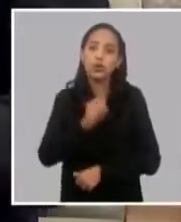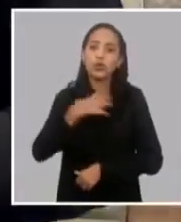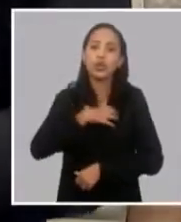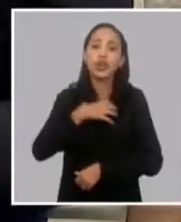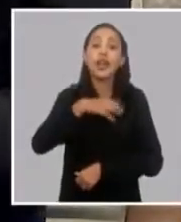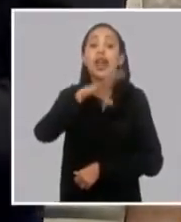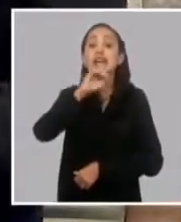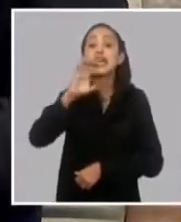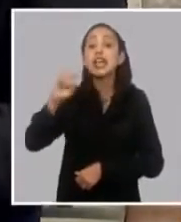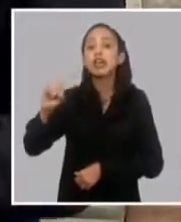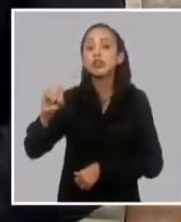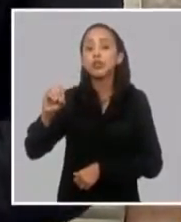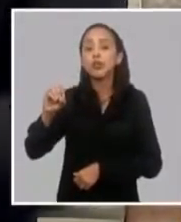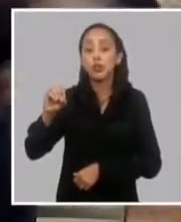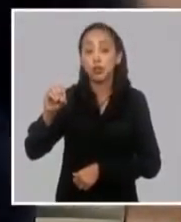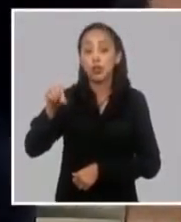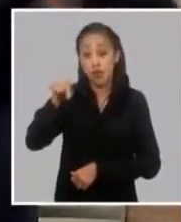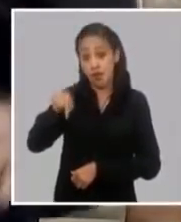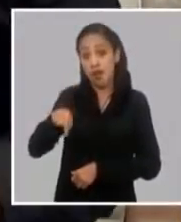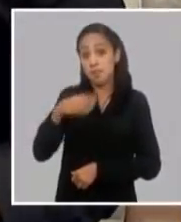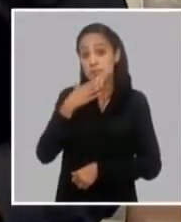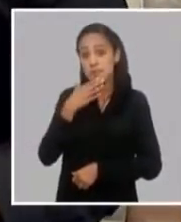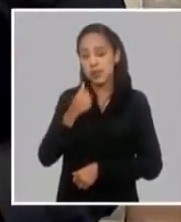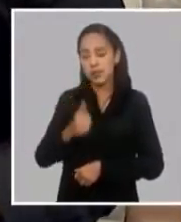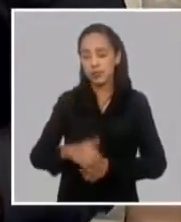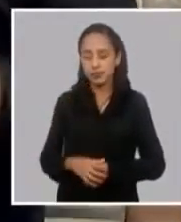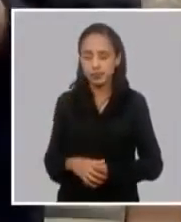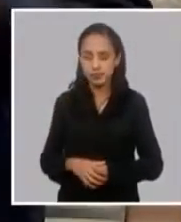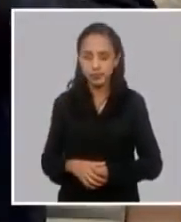esto? Que es importante que se conozca. Porque es un tema muy técnico.